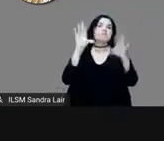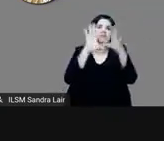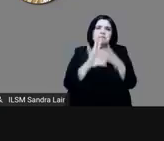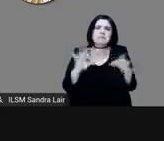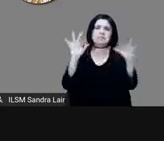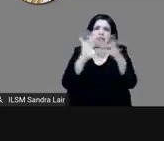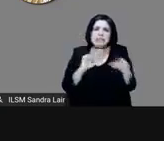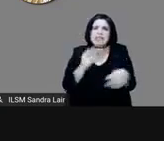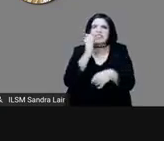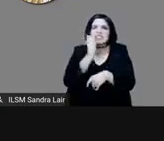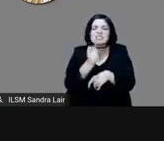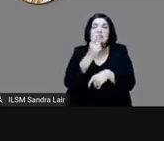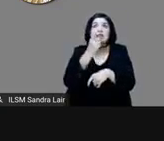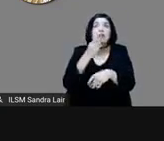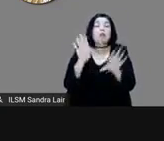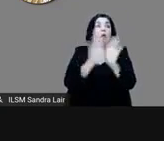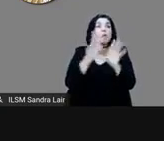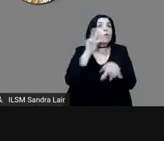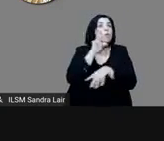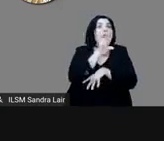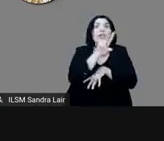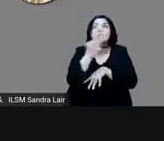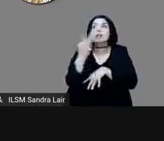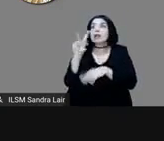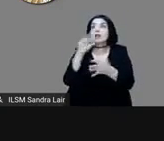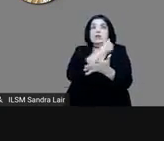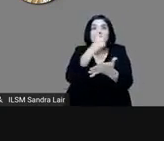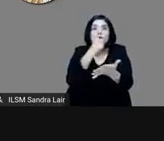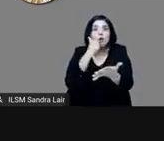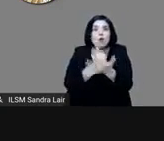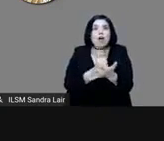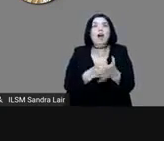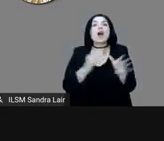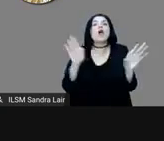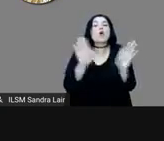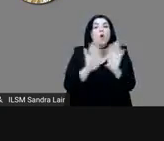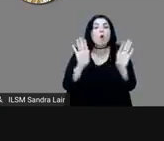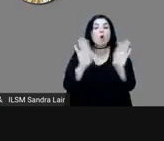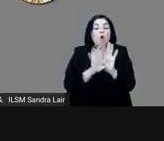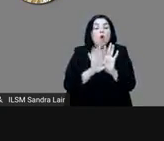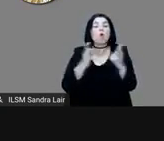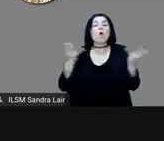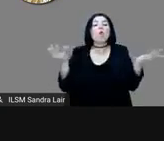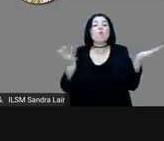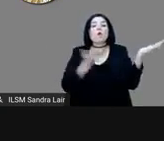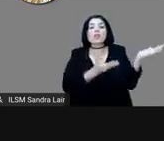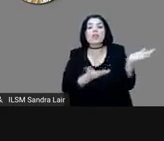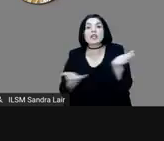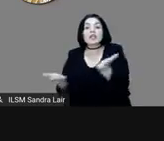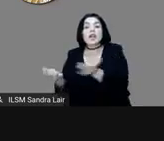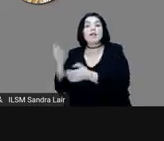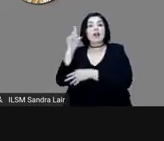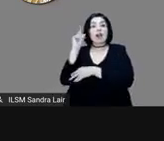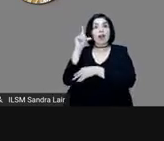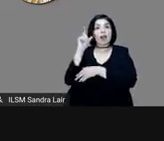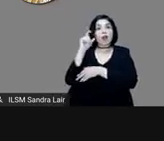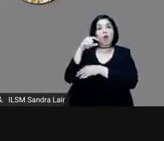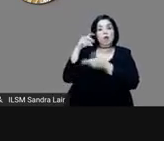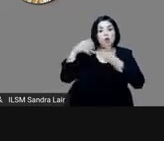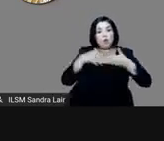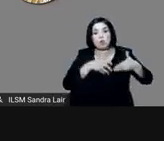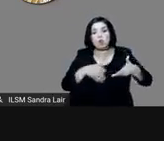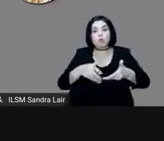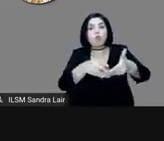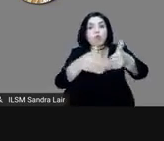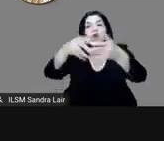partes de la ciudad, cómo llegaba la sequía, el agua que nutría de